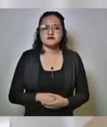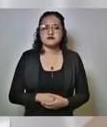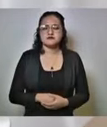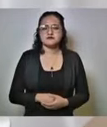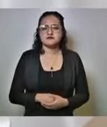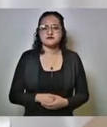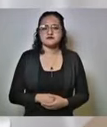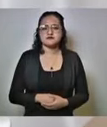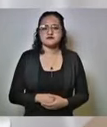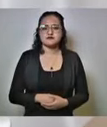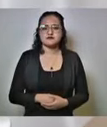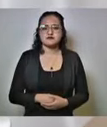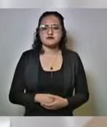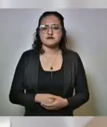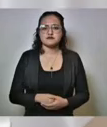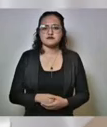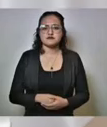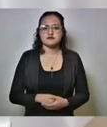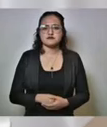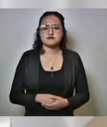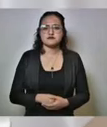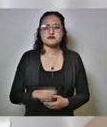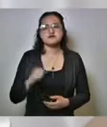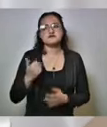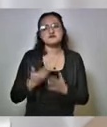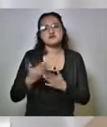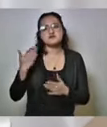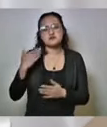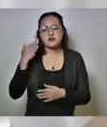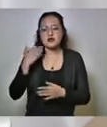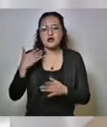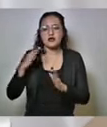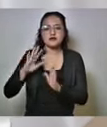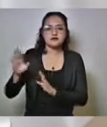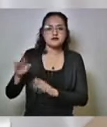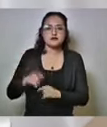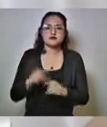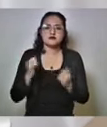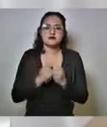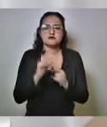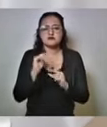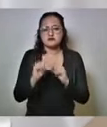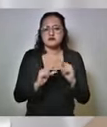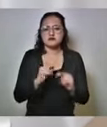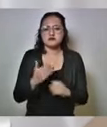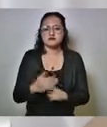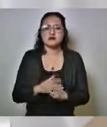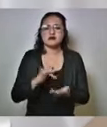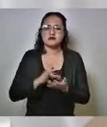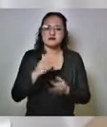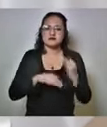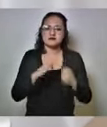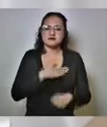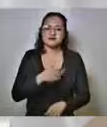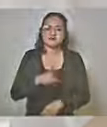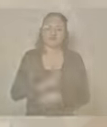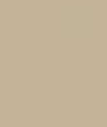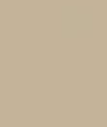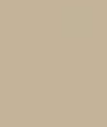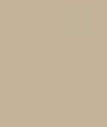absoluto de otro tiempo ahí iremos caminando gracias a todos buenos días